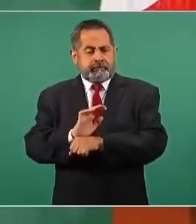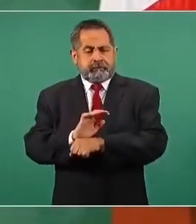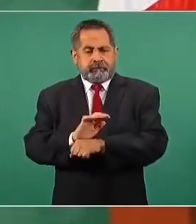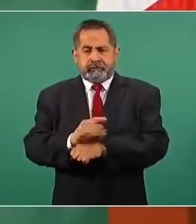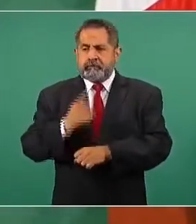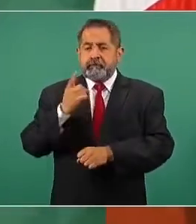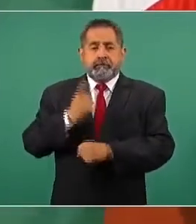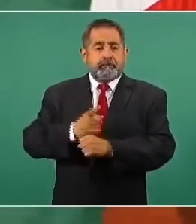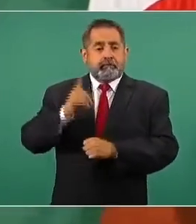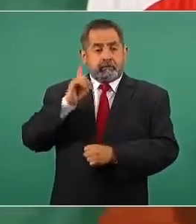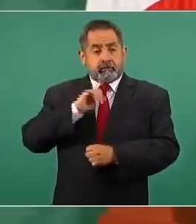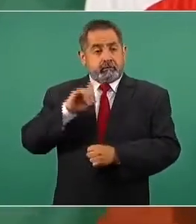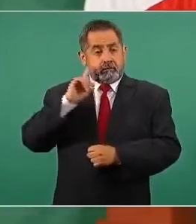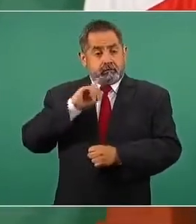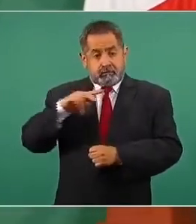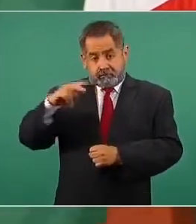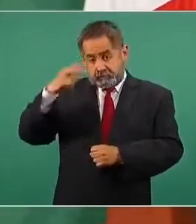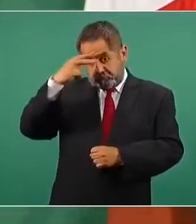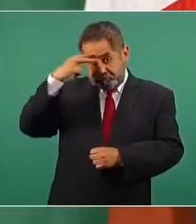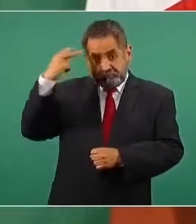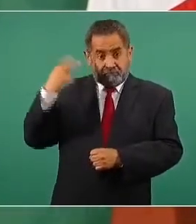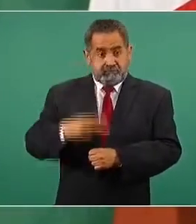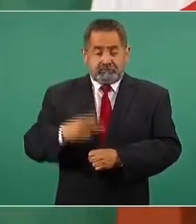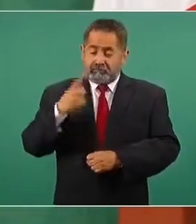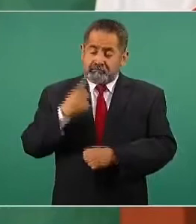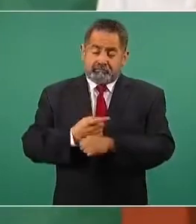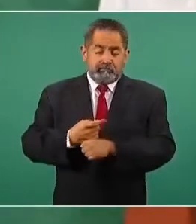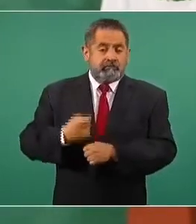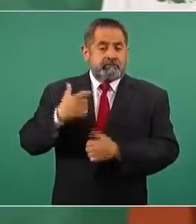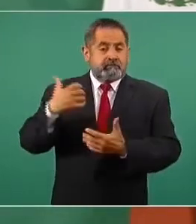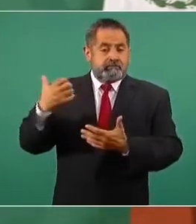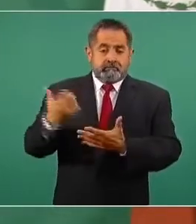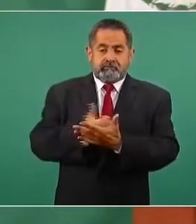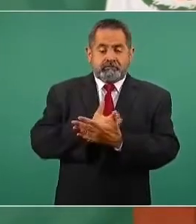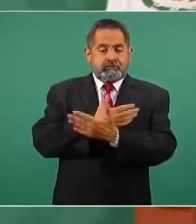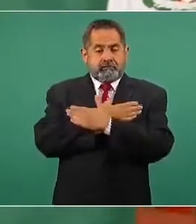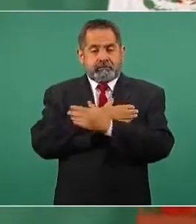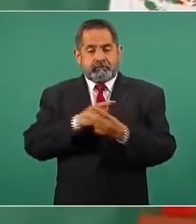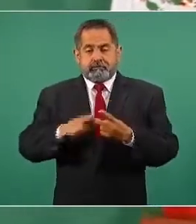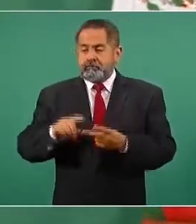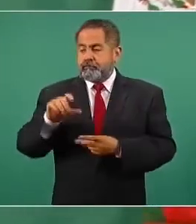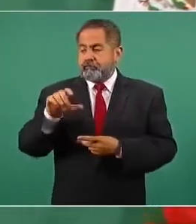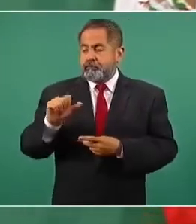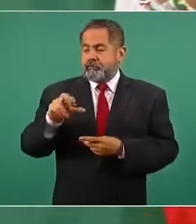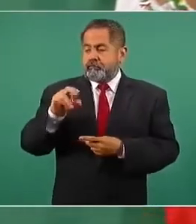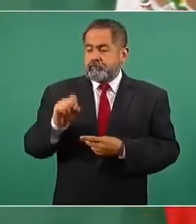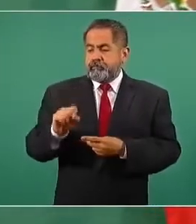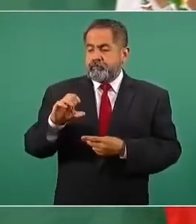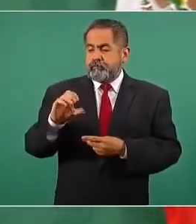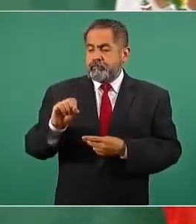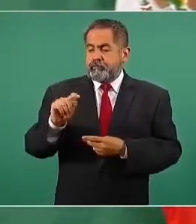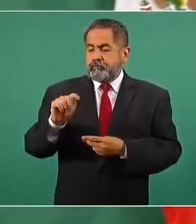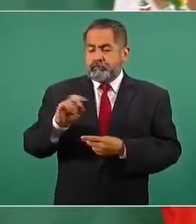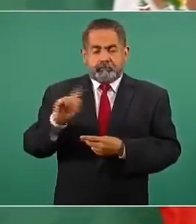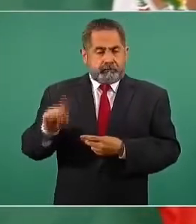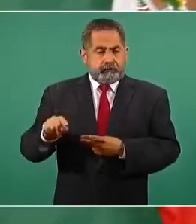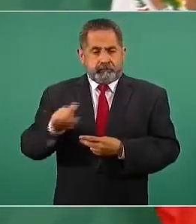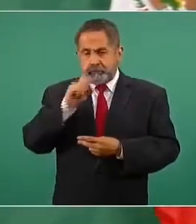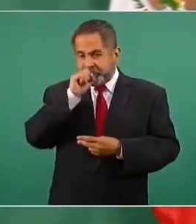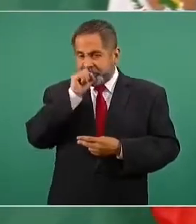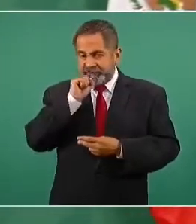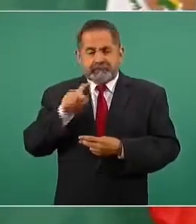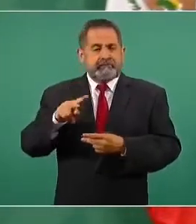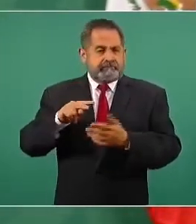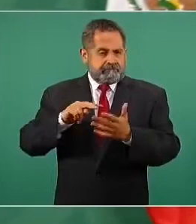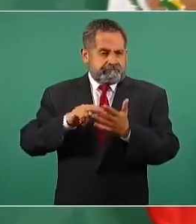primer mexicana en ganar un Oscar en esa categoría. Carlos Cortés, ingeniero en